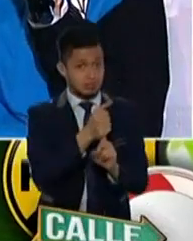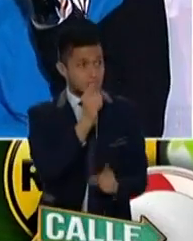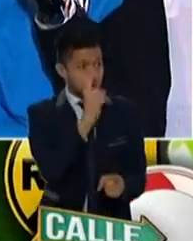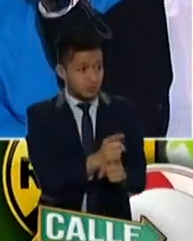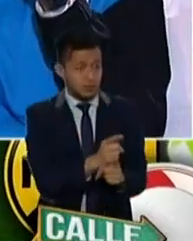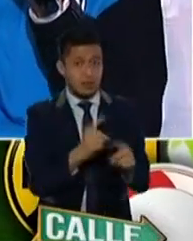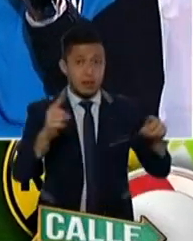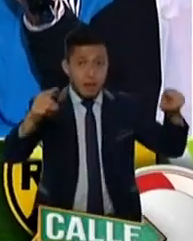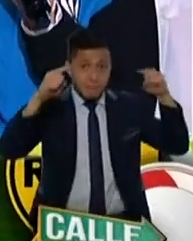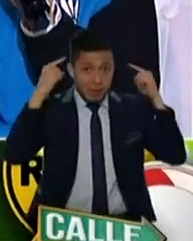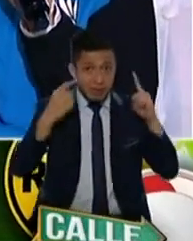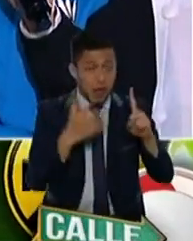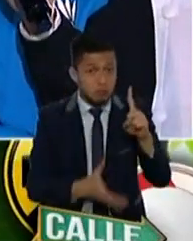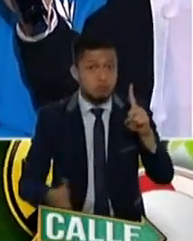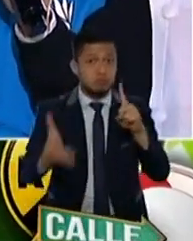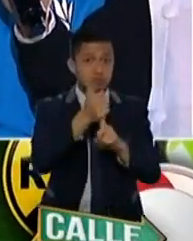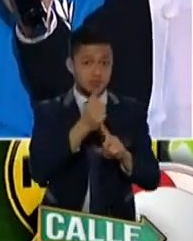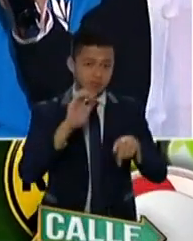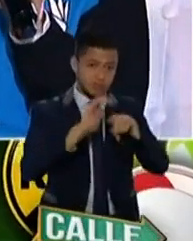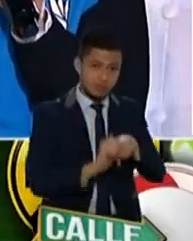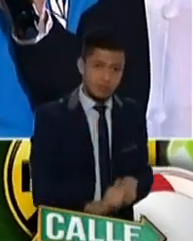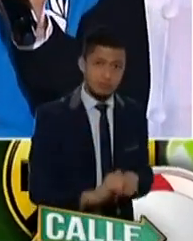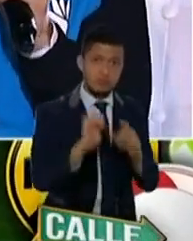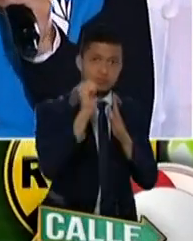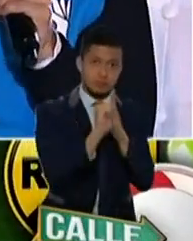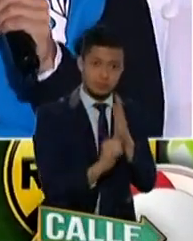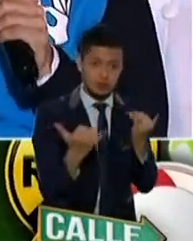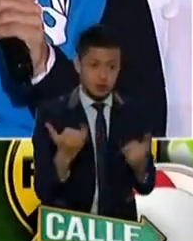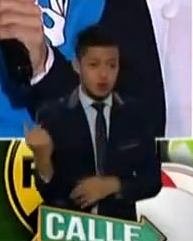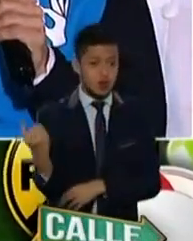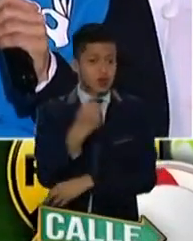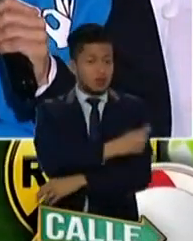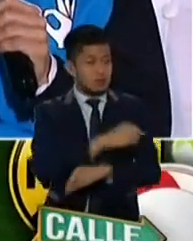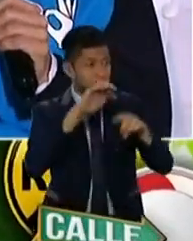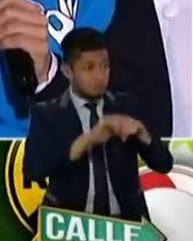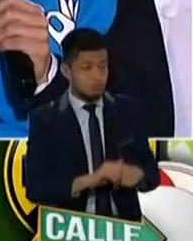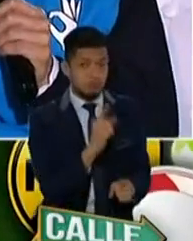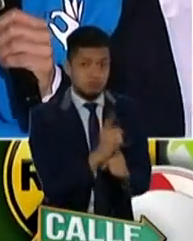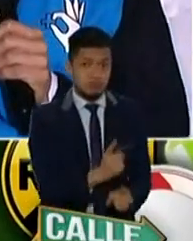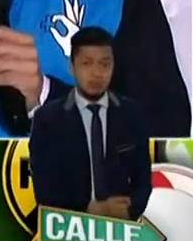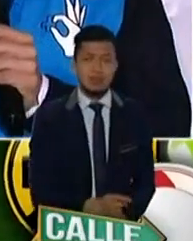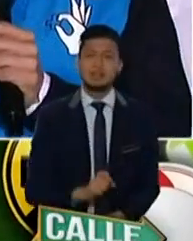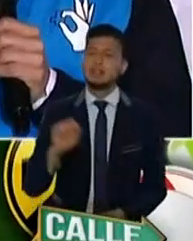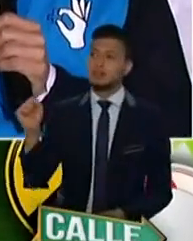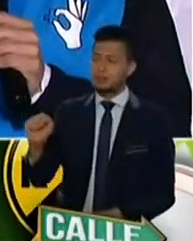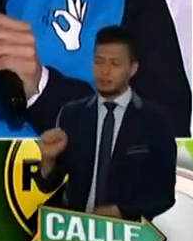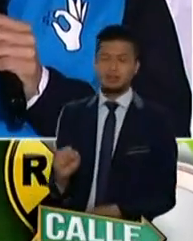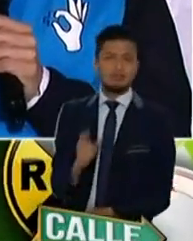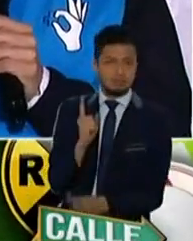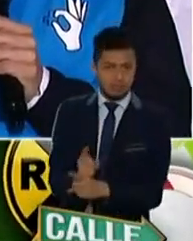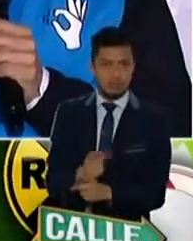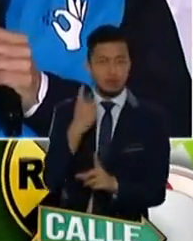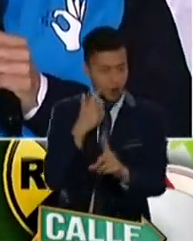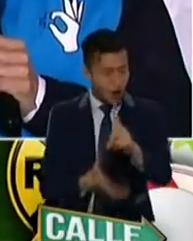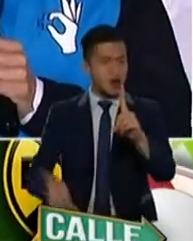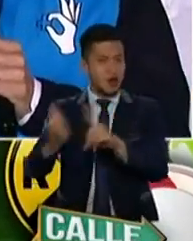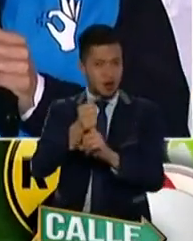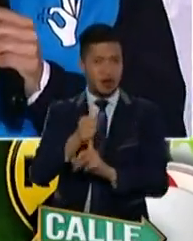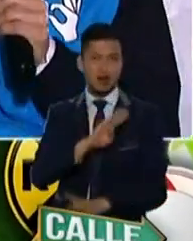por encima la meta de agendamiento y vacunación del día. Sin duda, alcaldesa, lo logramos.